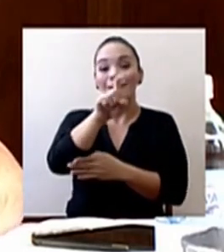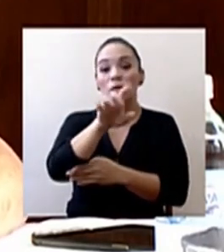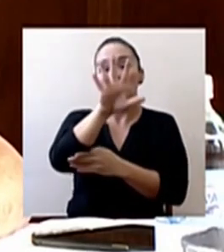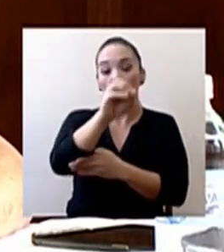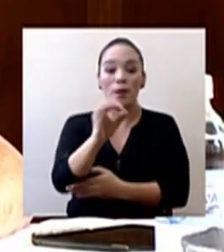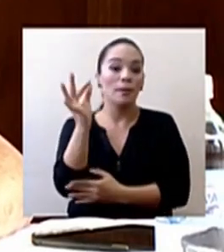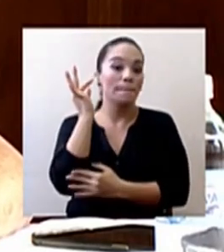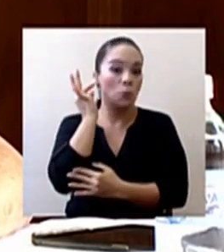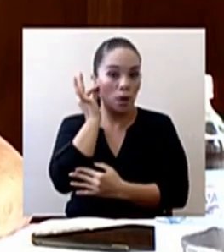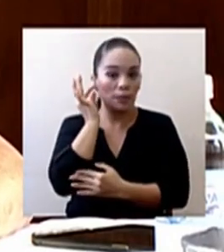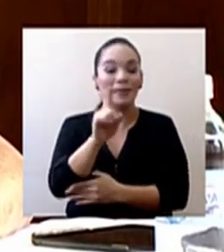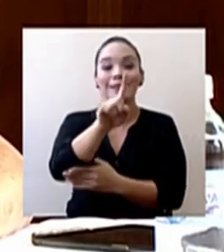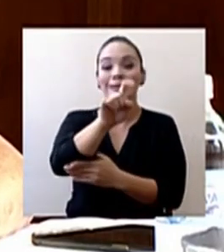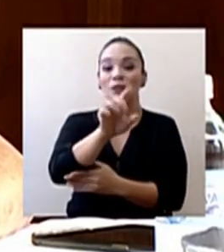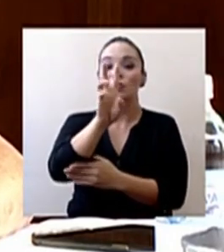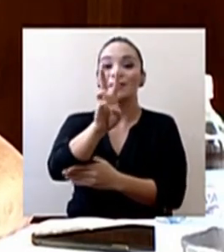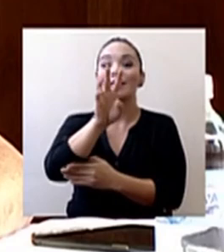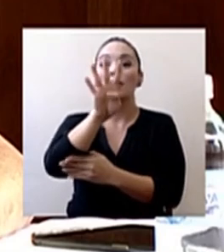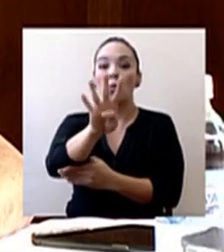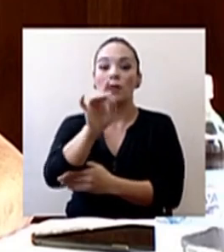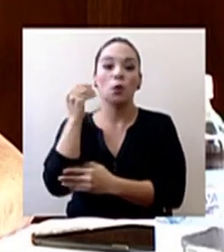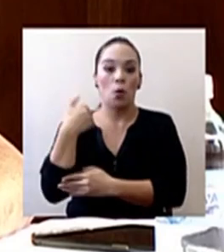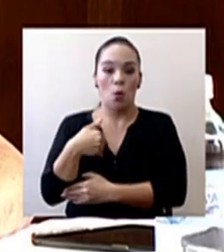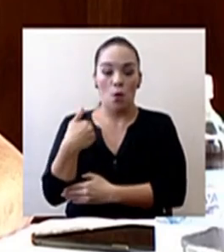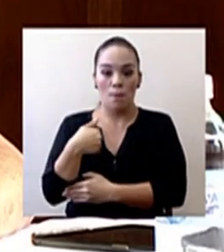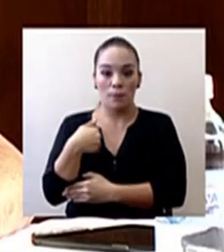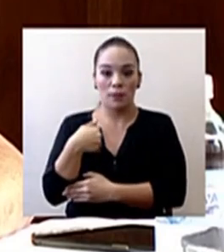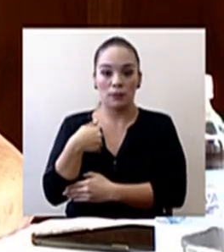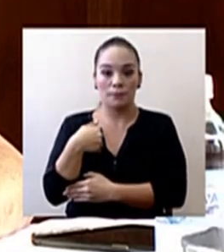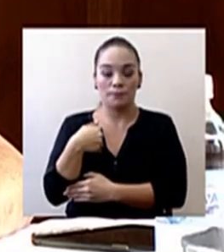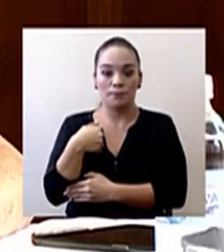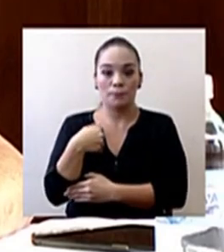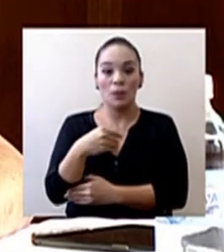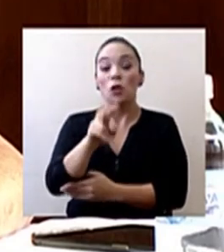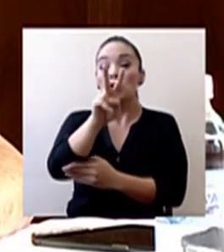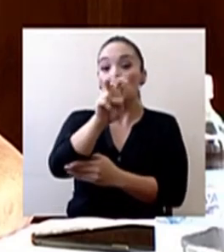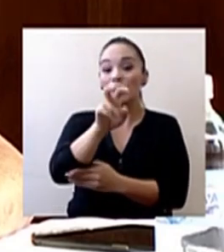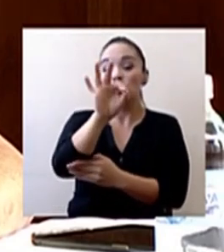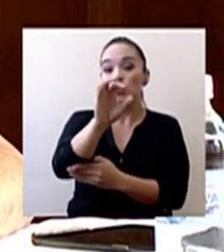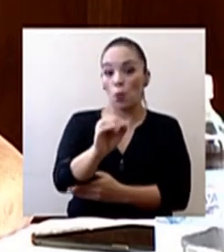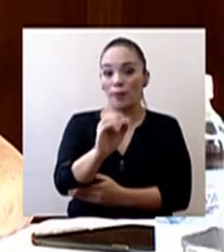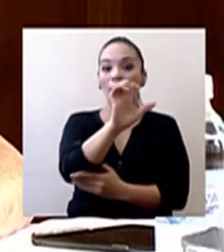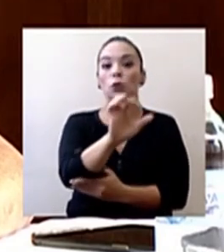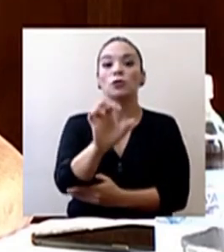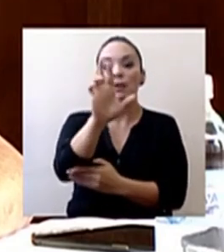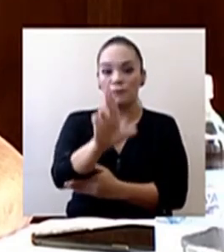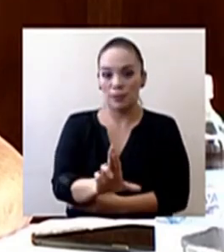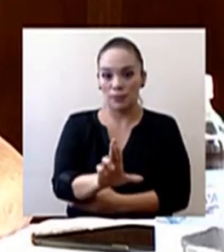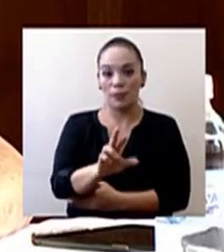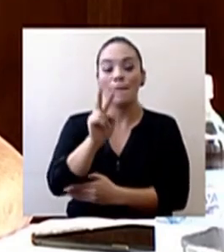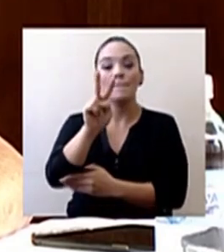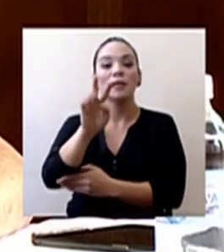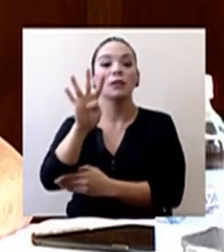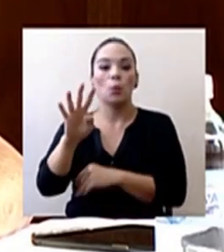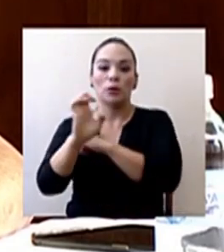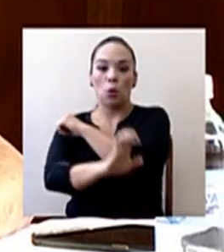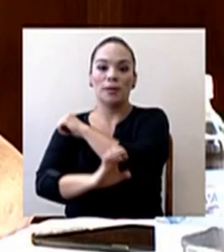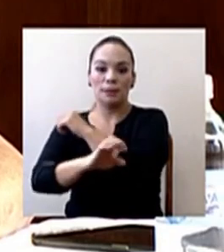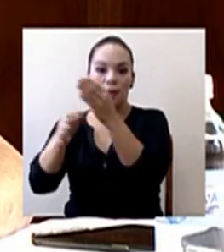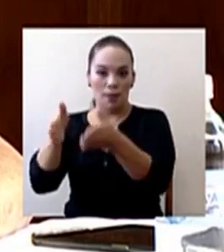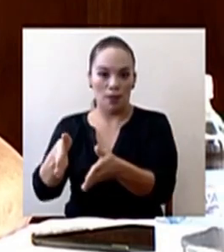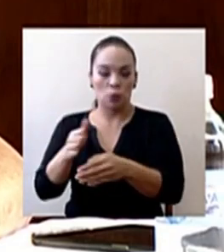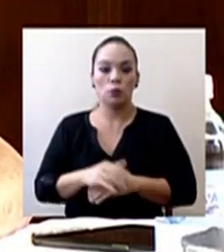mujeres y 164 hombres, de los cuales 290 son costarricenses y 24 extranjeros.